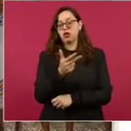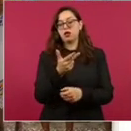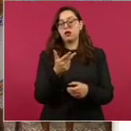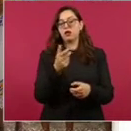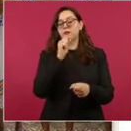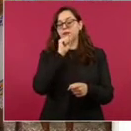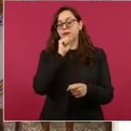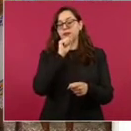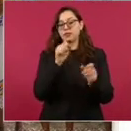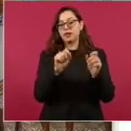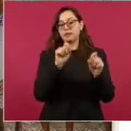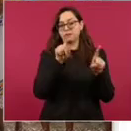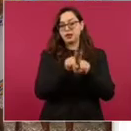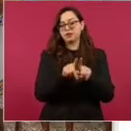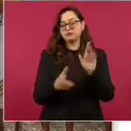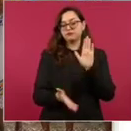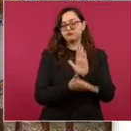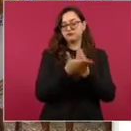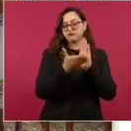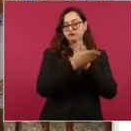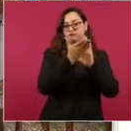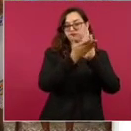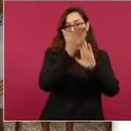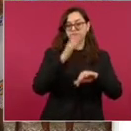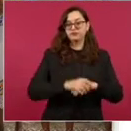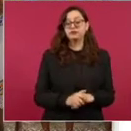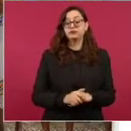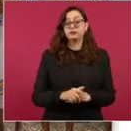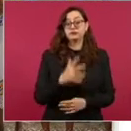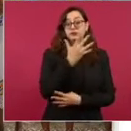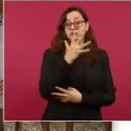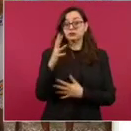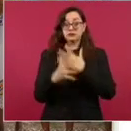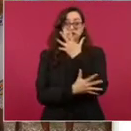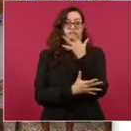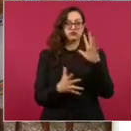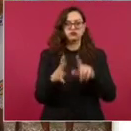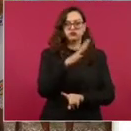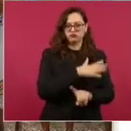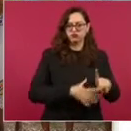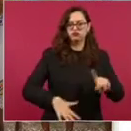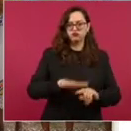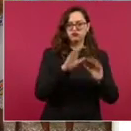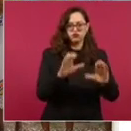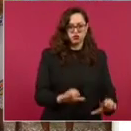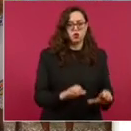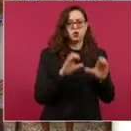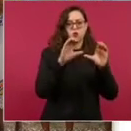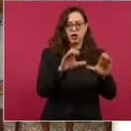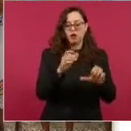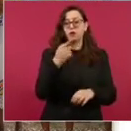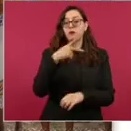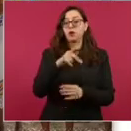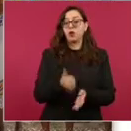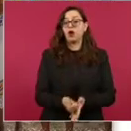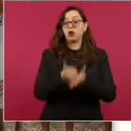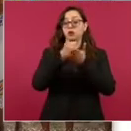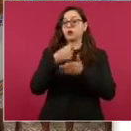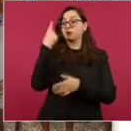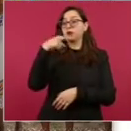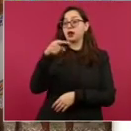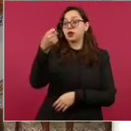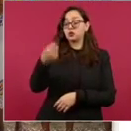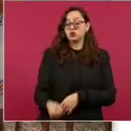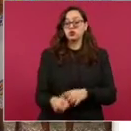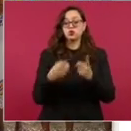además, que el Tren Maya es responsable con el medio ambiente, impulsará más el desarrollo con justicia para el sureste, lo